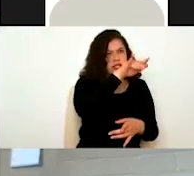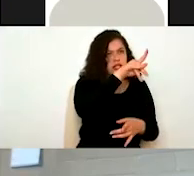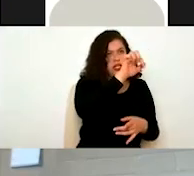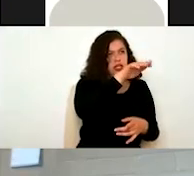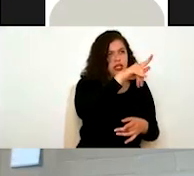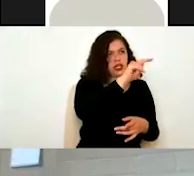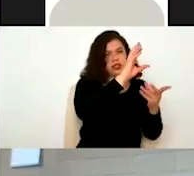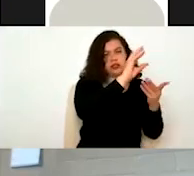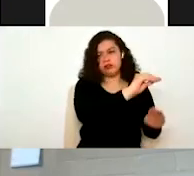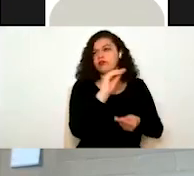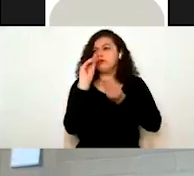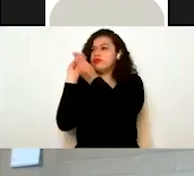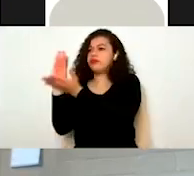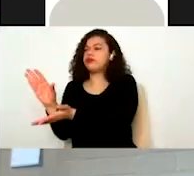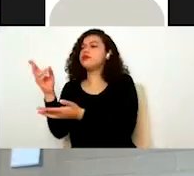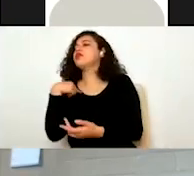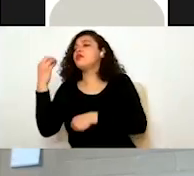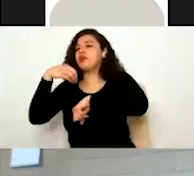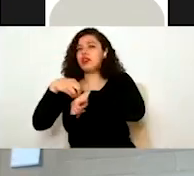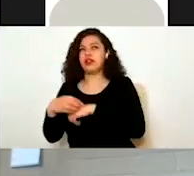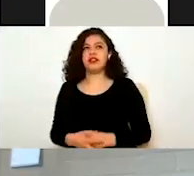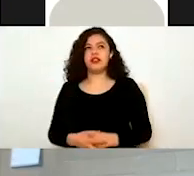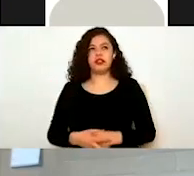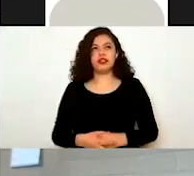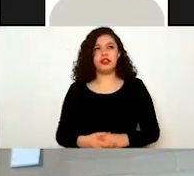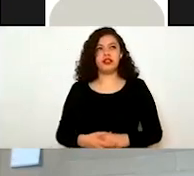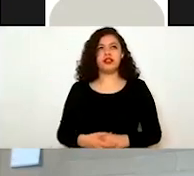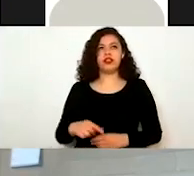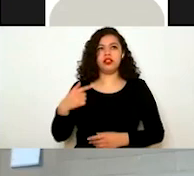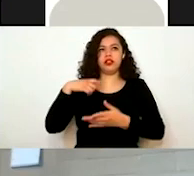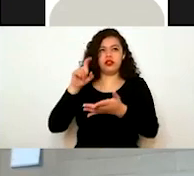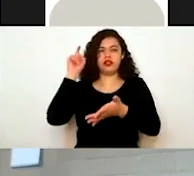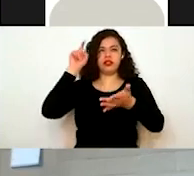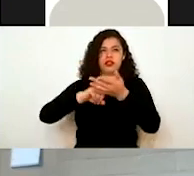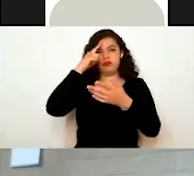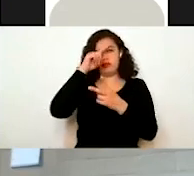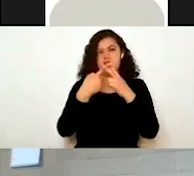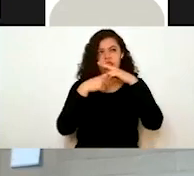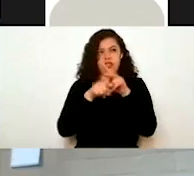contraseña y... Mi usuario y mi contraseña. Y le damos clic al botón que está aquí en iniciar sesión, ¿no?